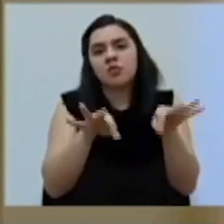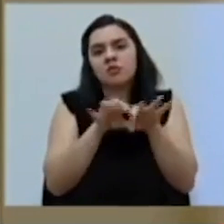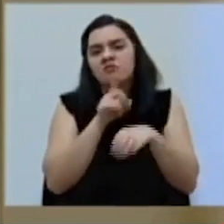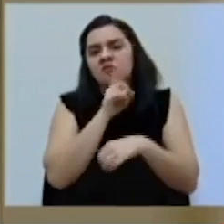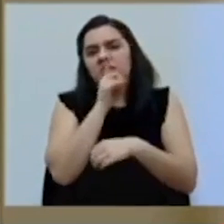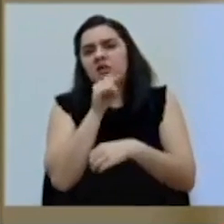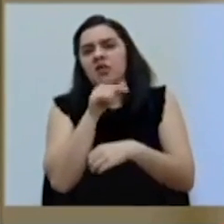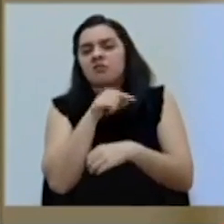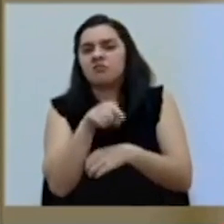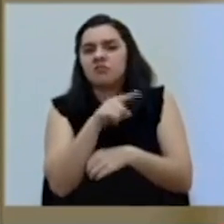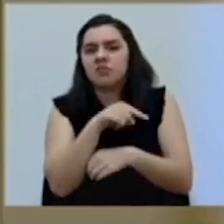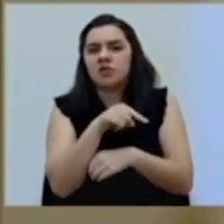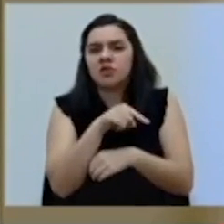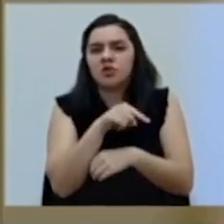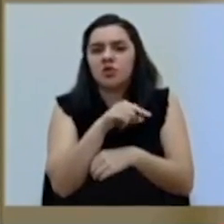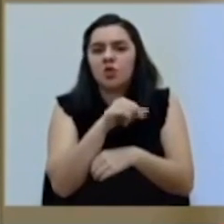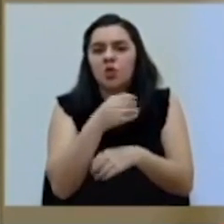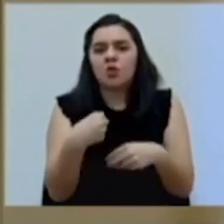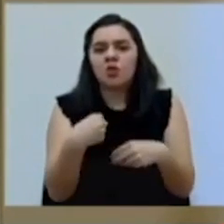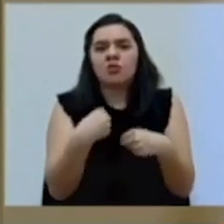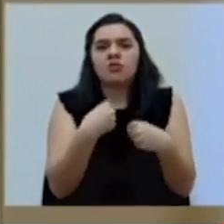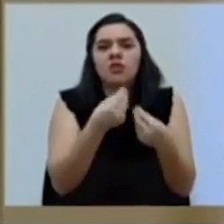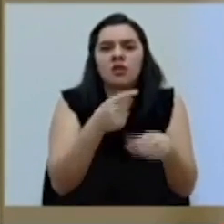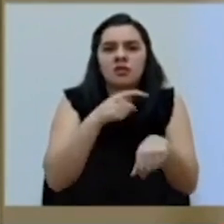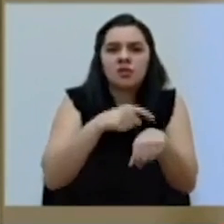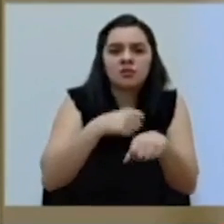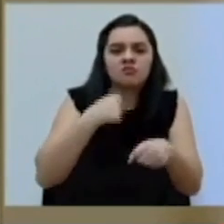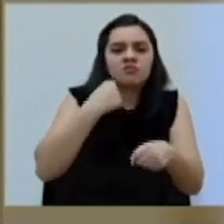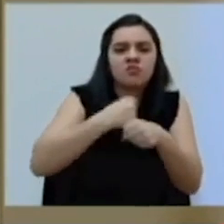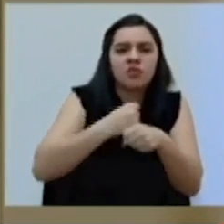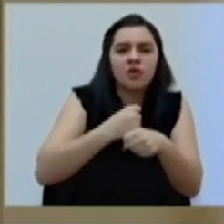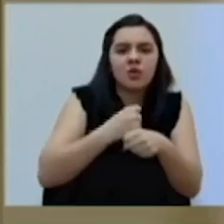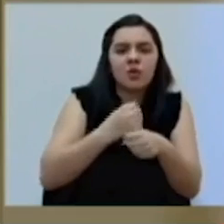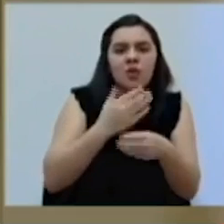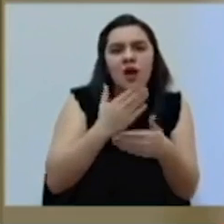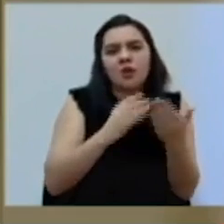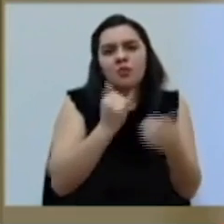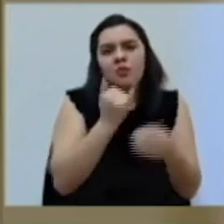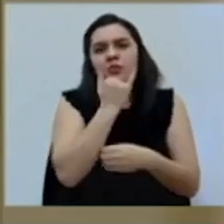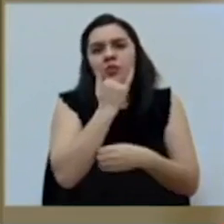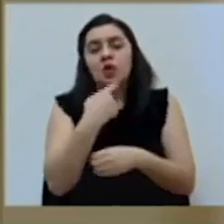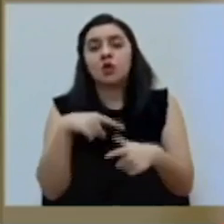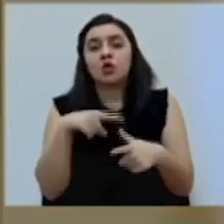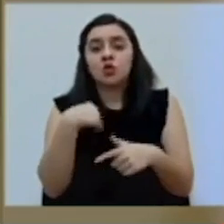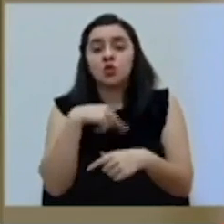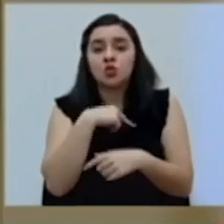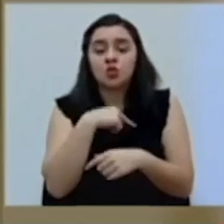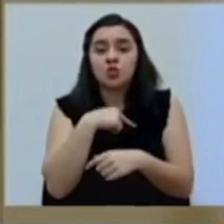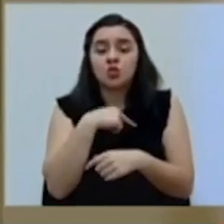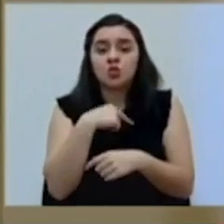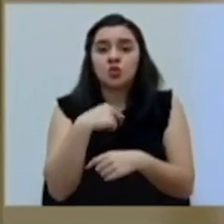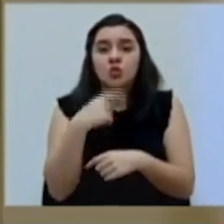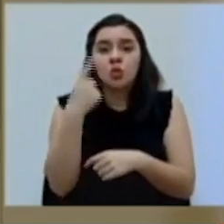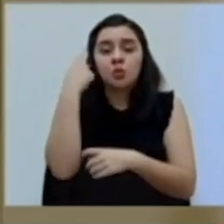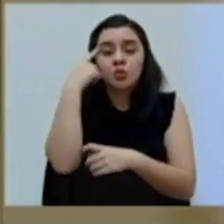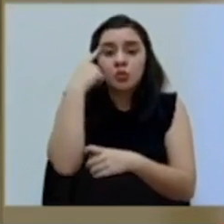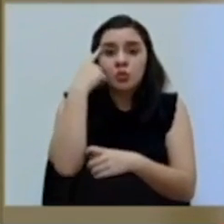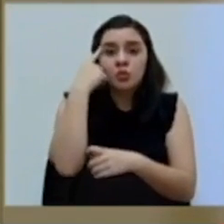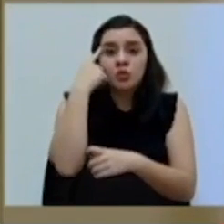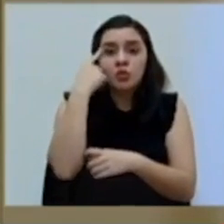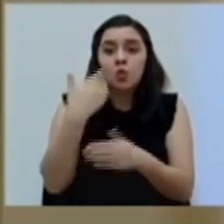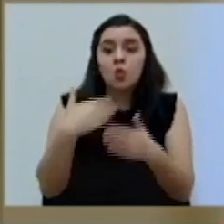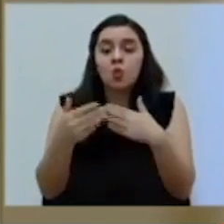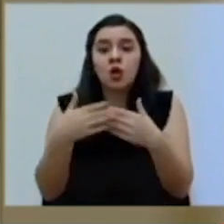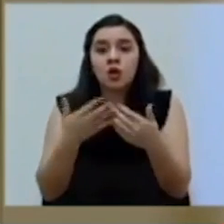en realidad direccionar recursos de una forma errónea. Entonces, yo lo que sí considero es que cualquier, como hemos indicado, cualquier